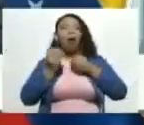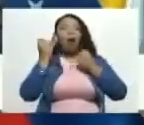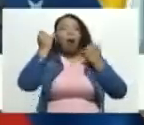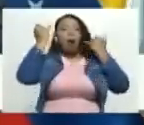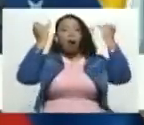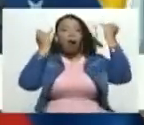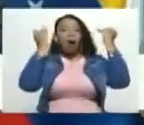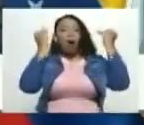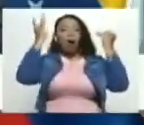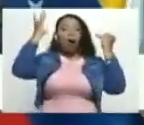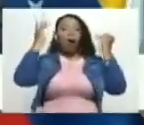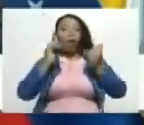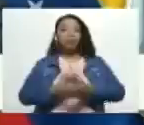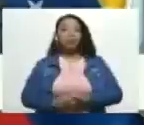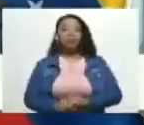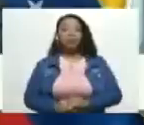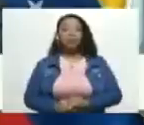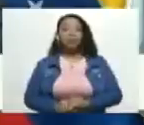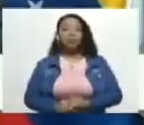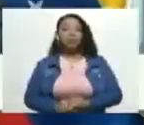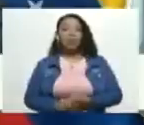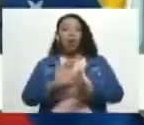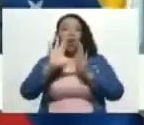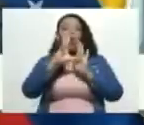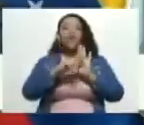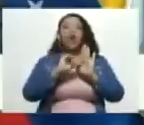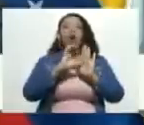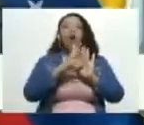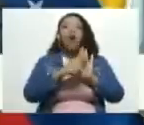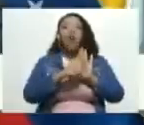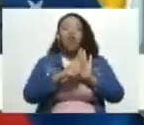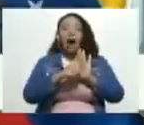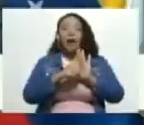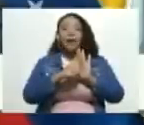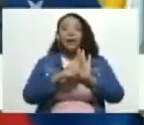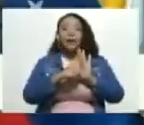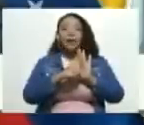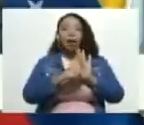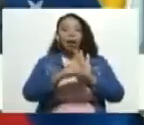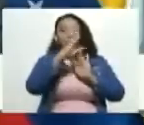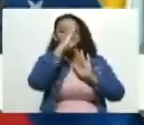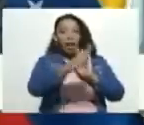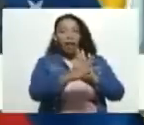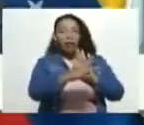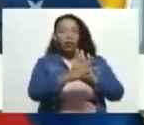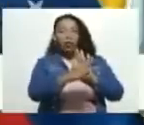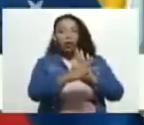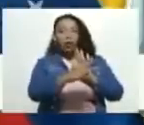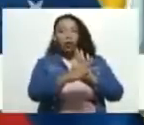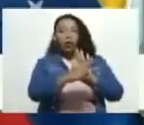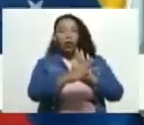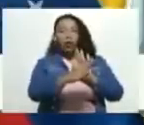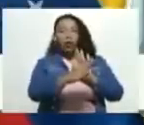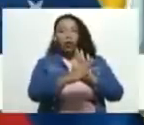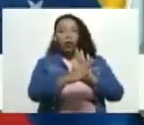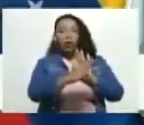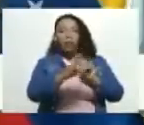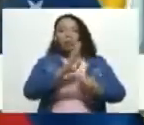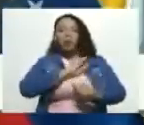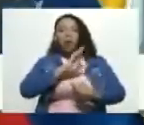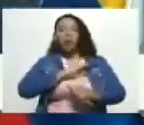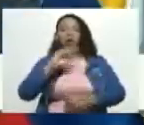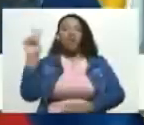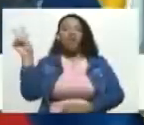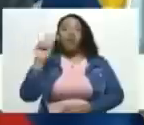saquear literalmente los activos de Venezuela